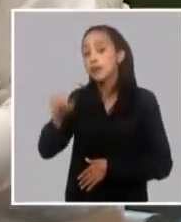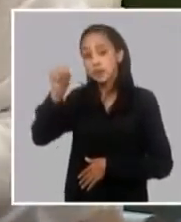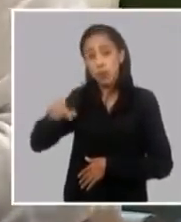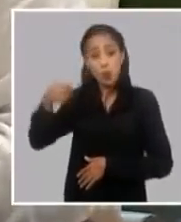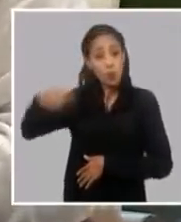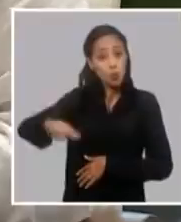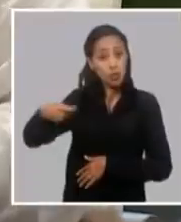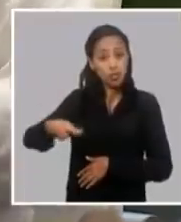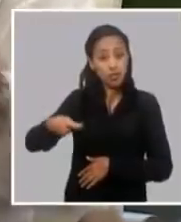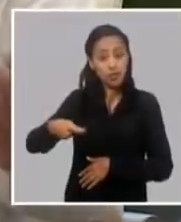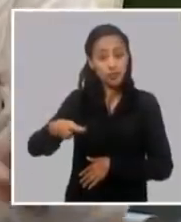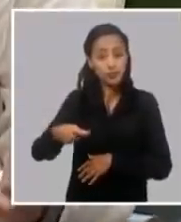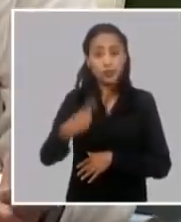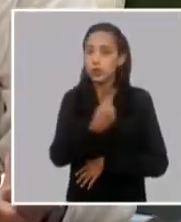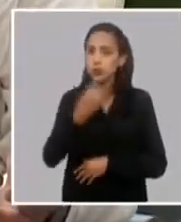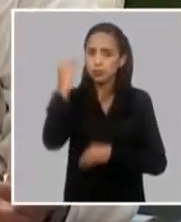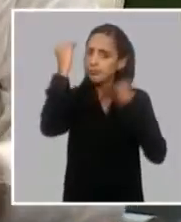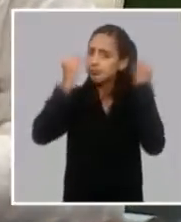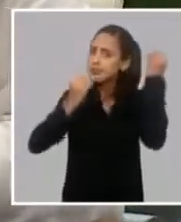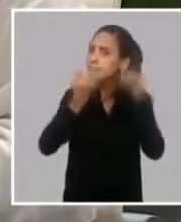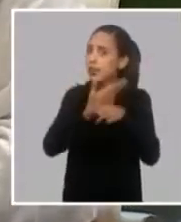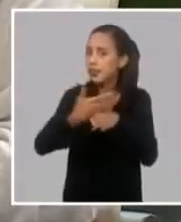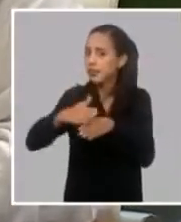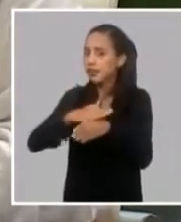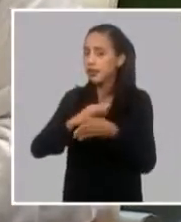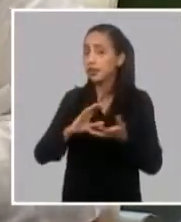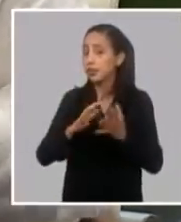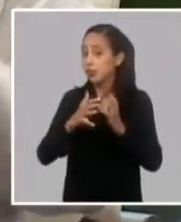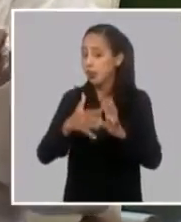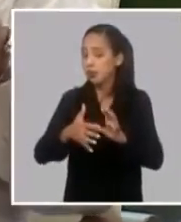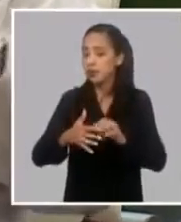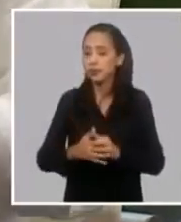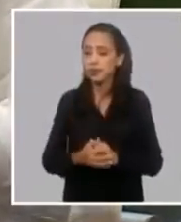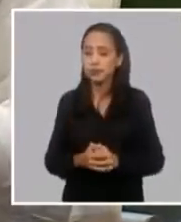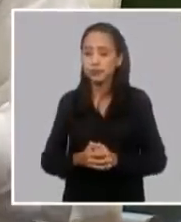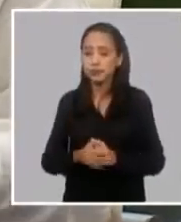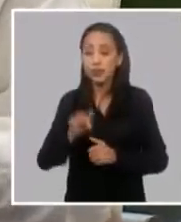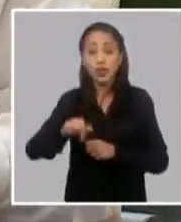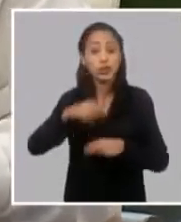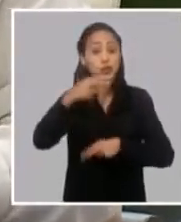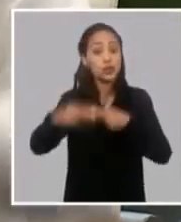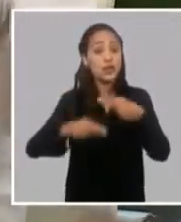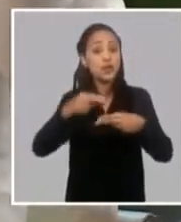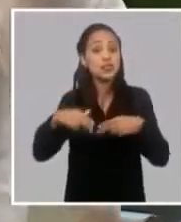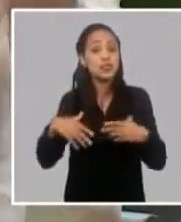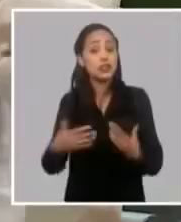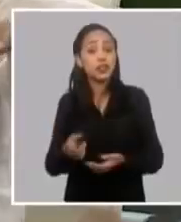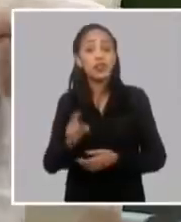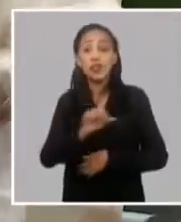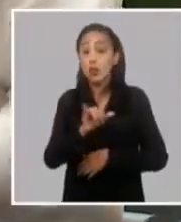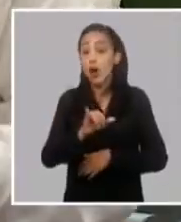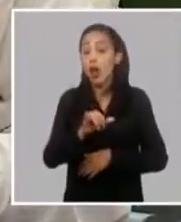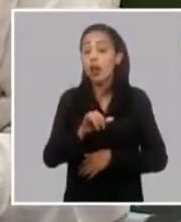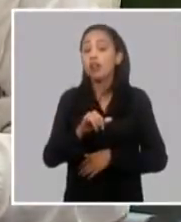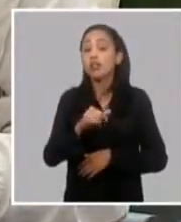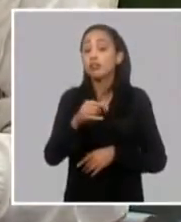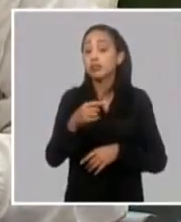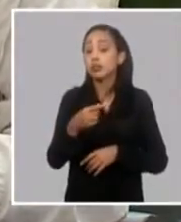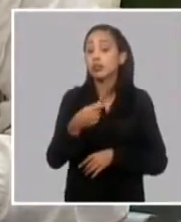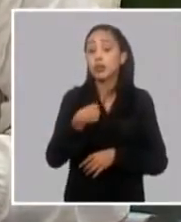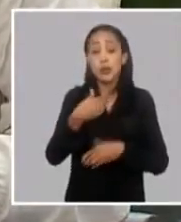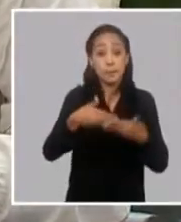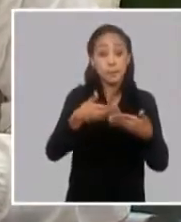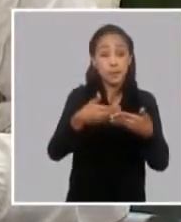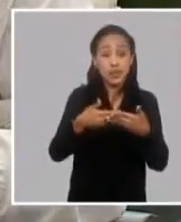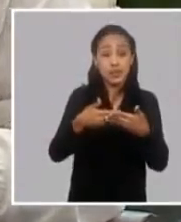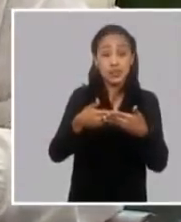jurídica y hemos evaluado varias alternativas y esto se hará a través de unidades presupuestadas a través